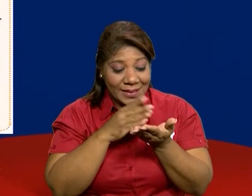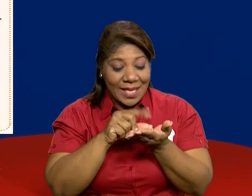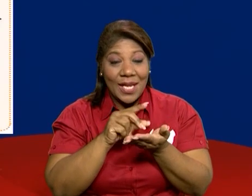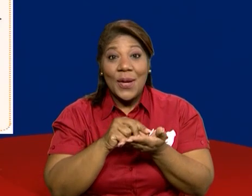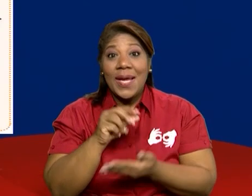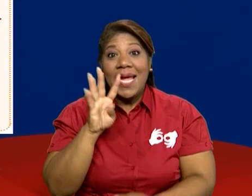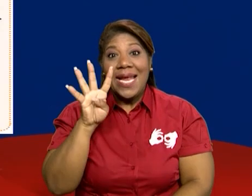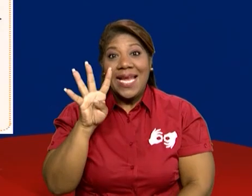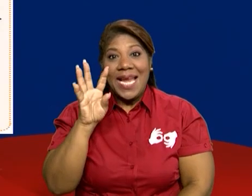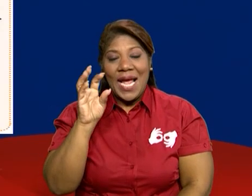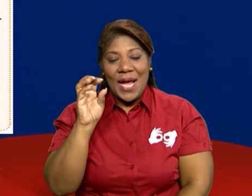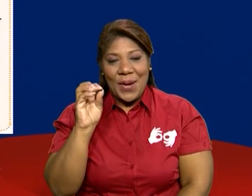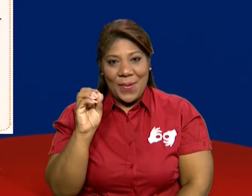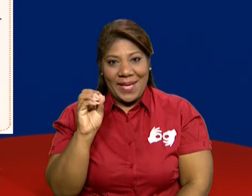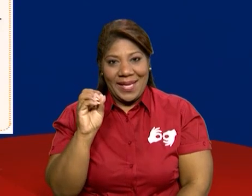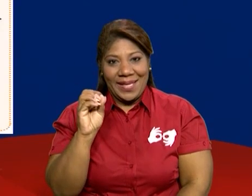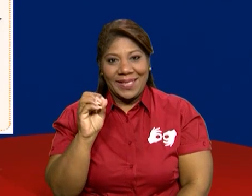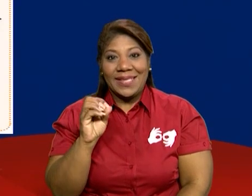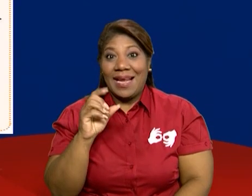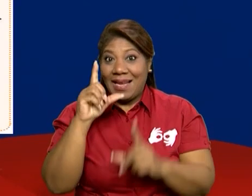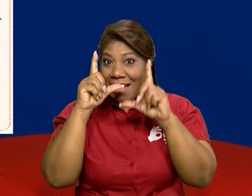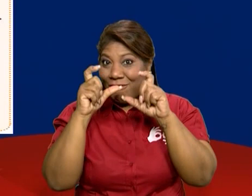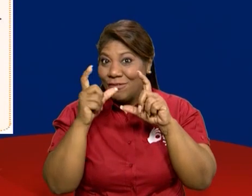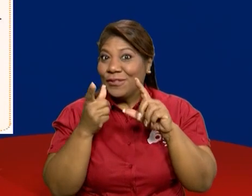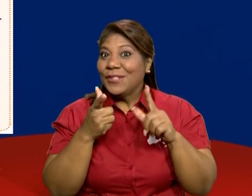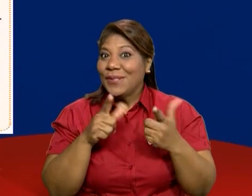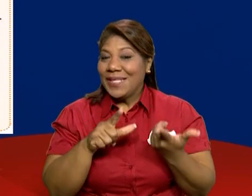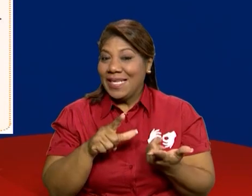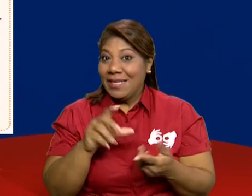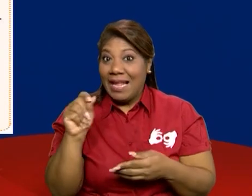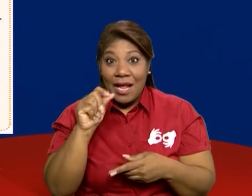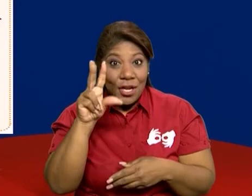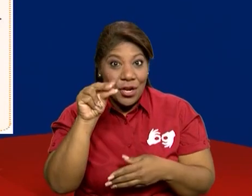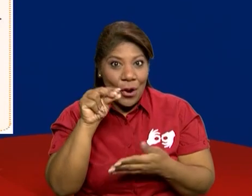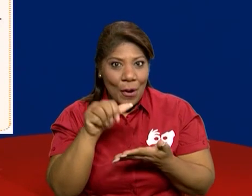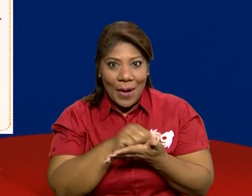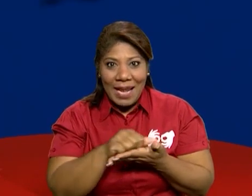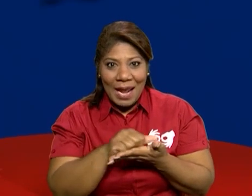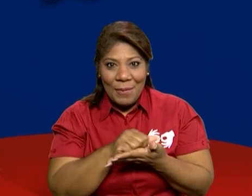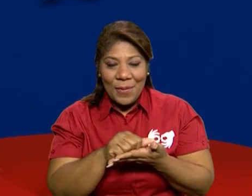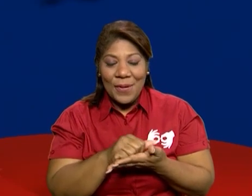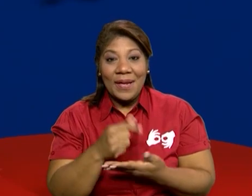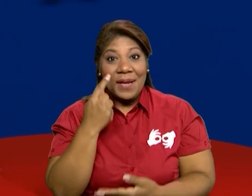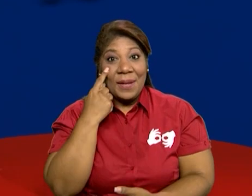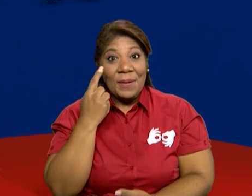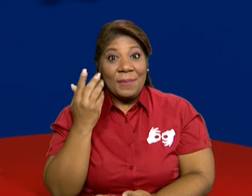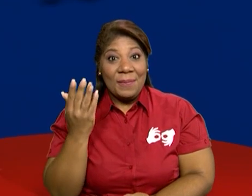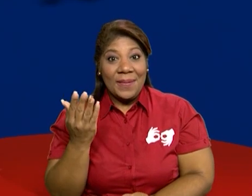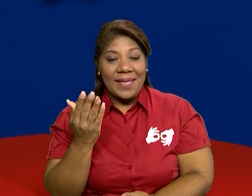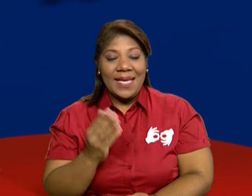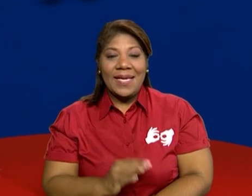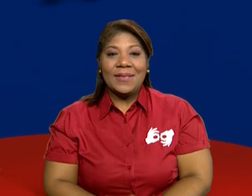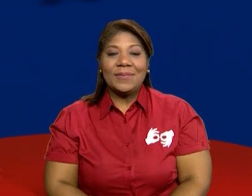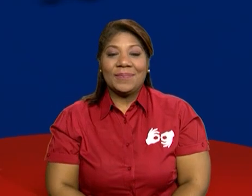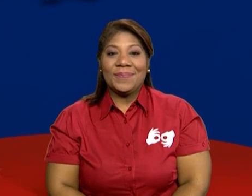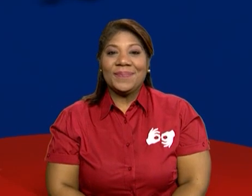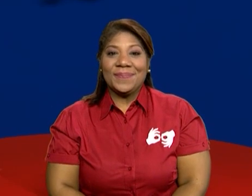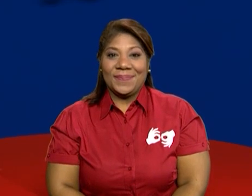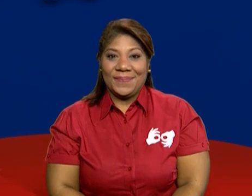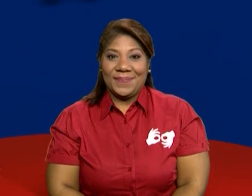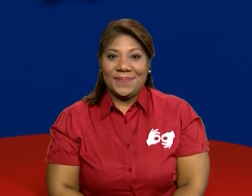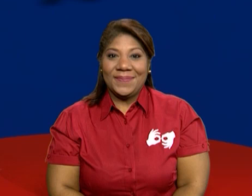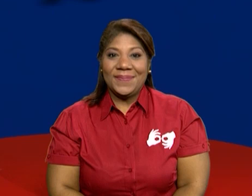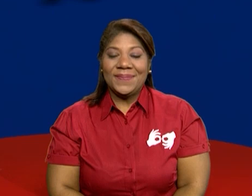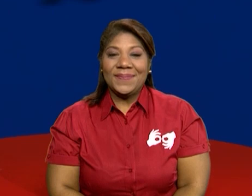Ya le tomaste captura de pantalla, vamos a continuar con la siguiente actividad. Y en la siguiente